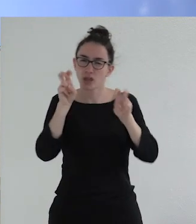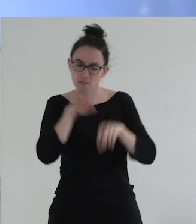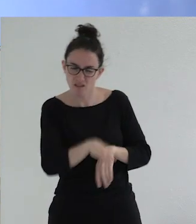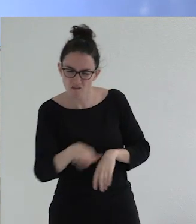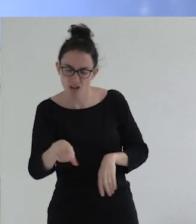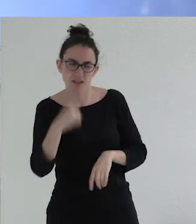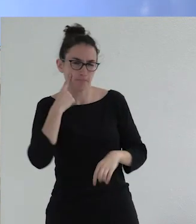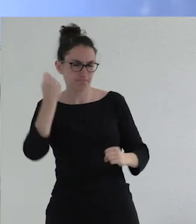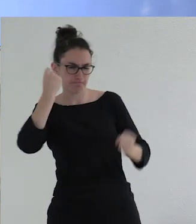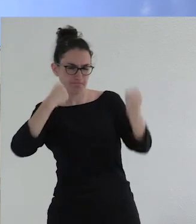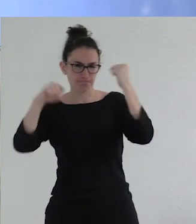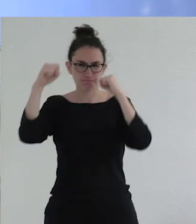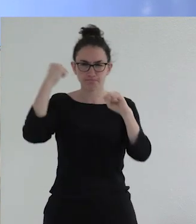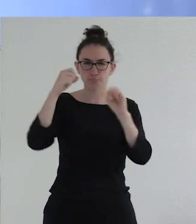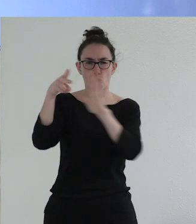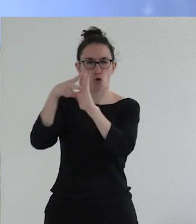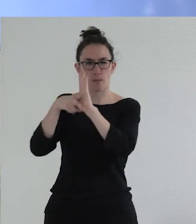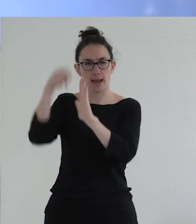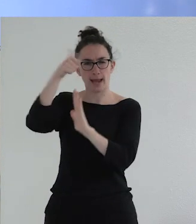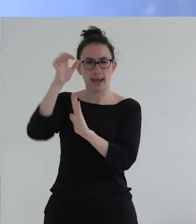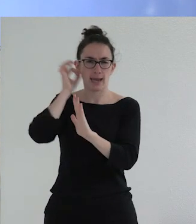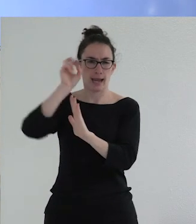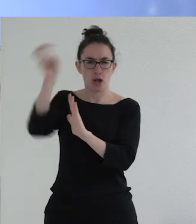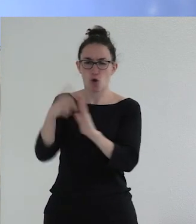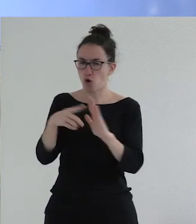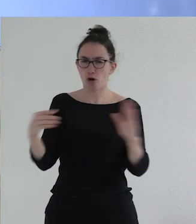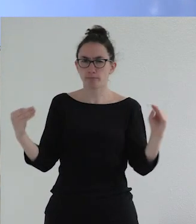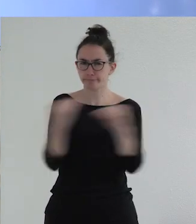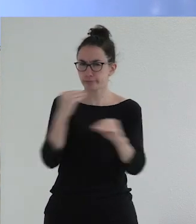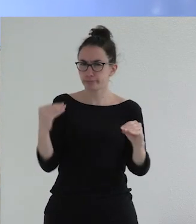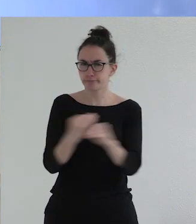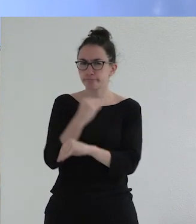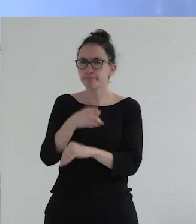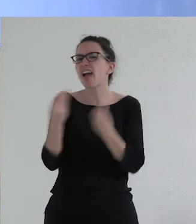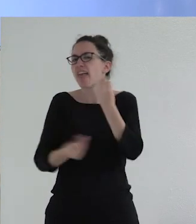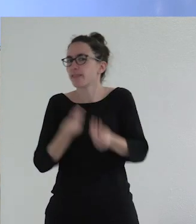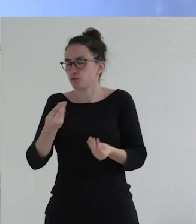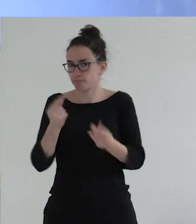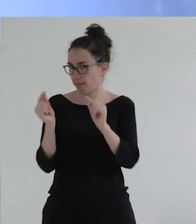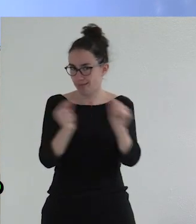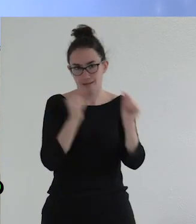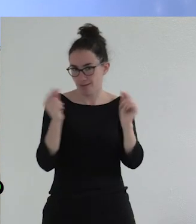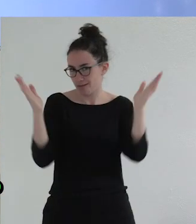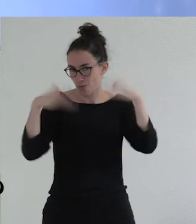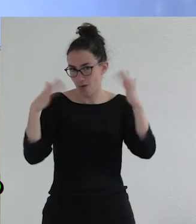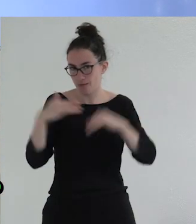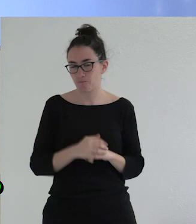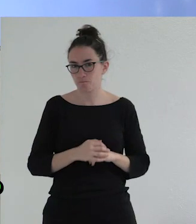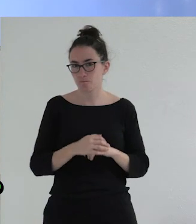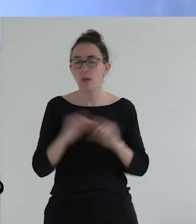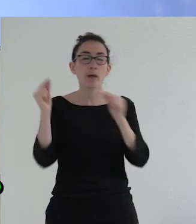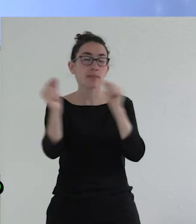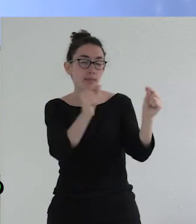gente tenía comportamientos disruptivos con la normatividad de género. Entonces, bueno, hay una cosa que es evidente y es que el debate más